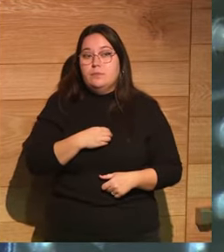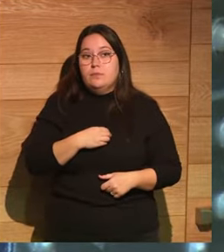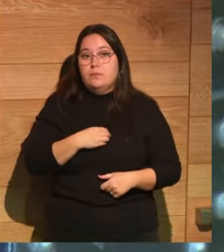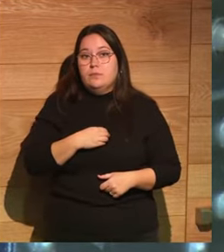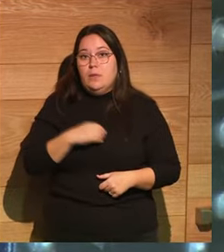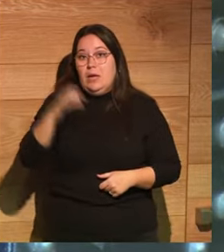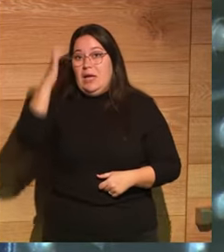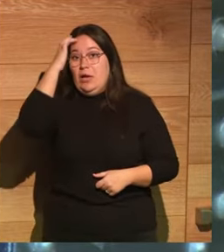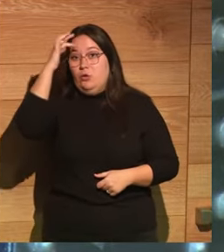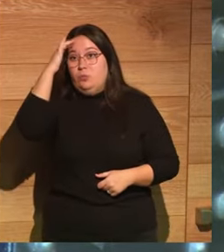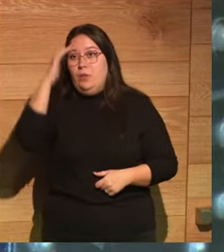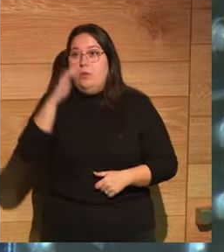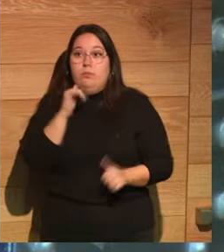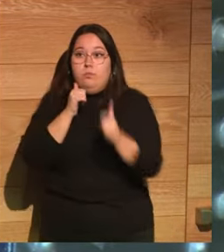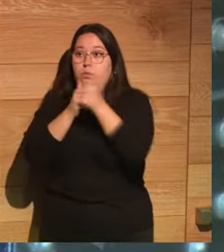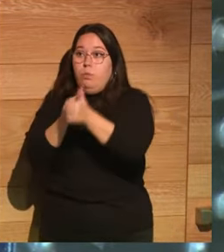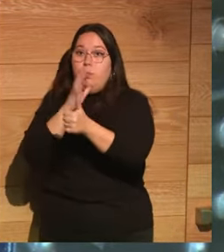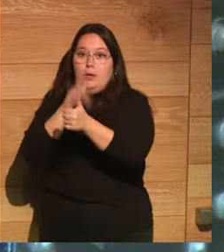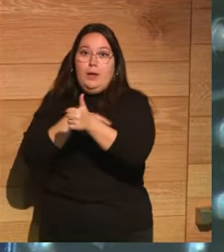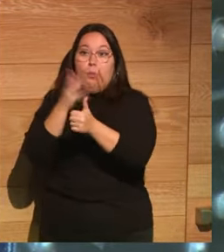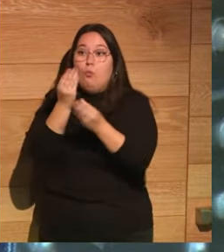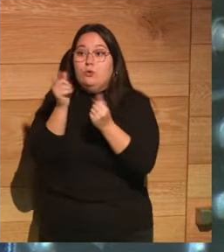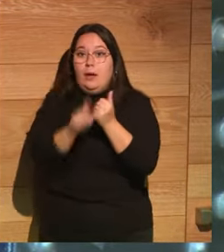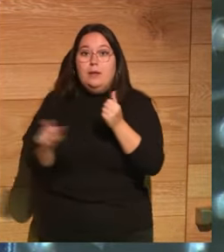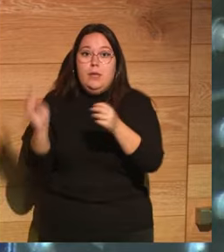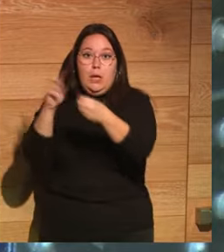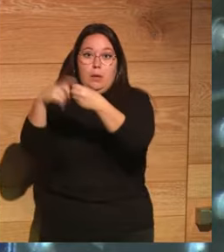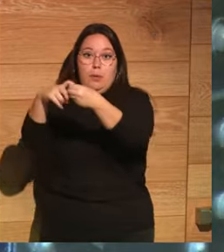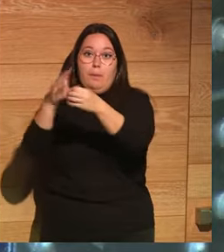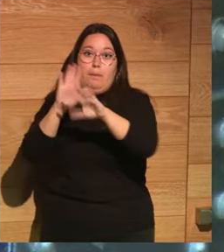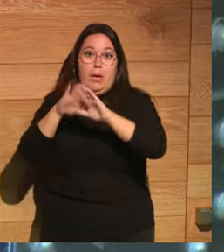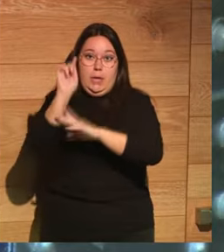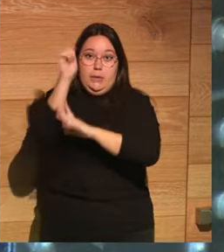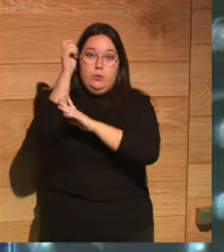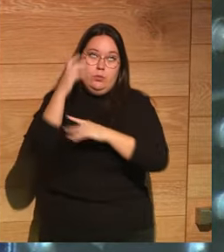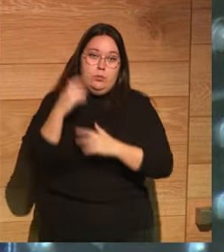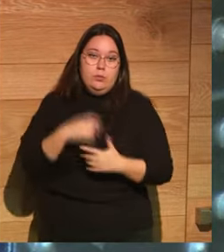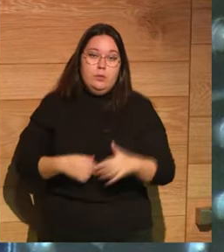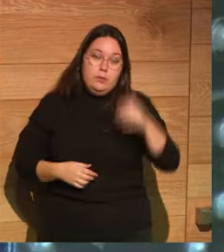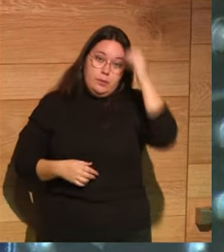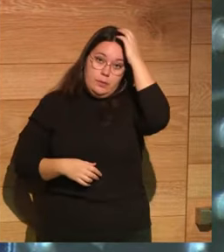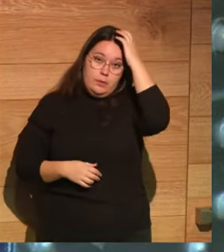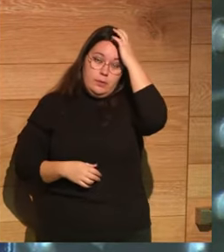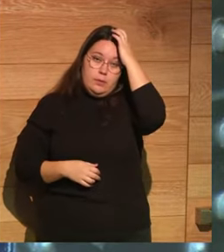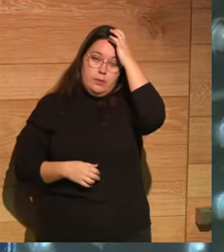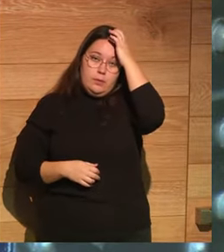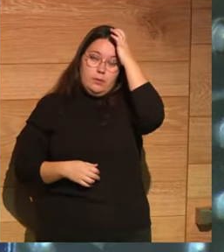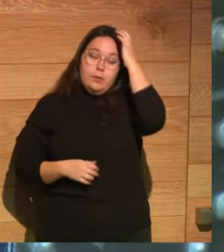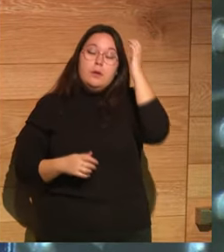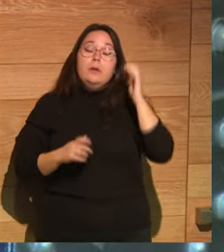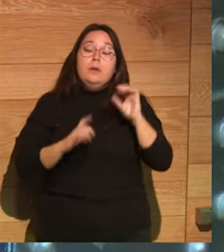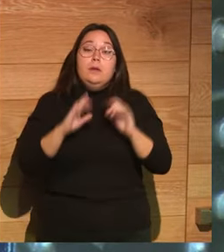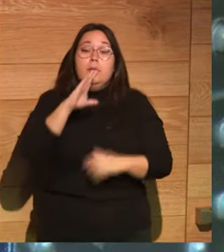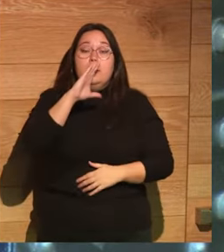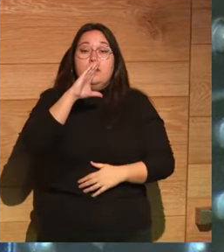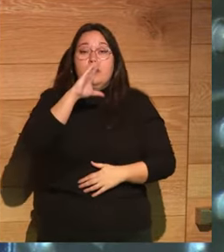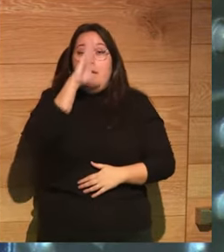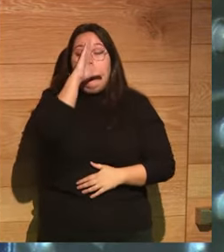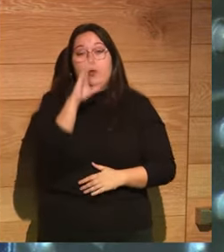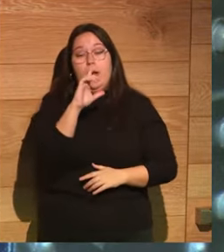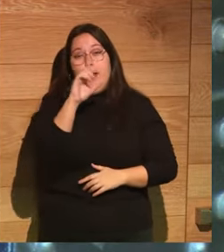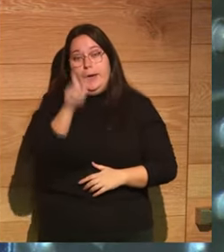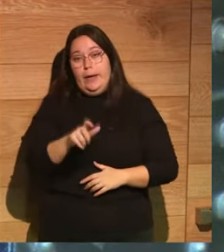cantidad de gente que debería participar en la conspiración para que fuera exitosa entonces en el caso de la llegada del hombre a la luna